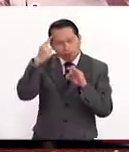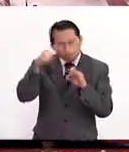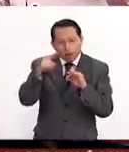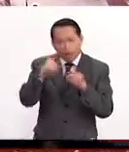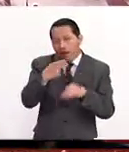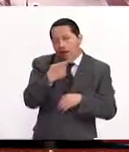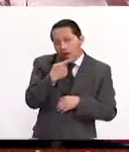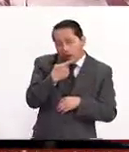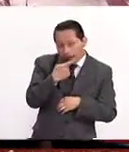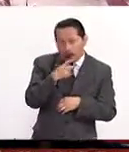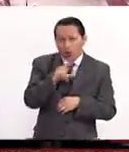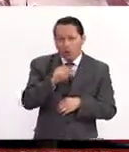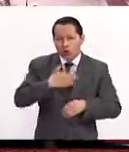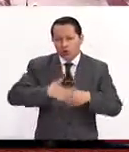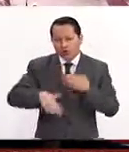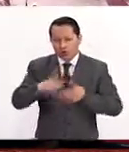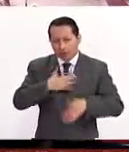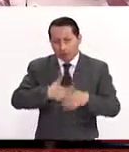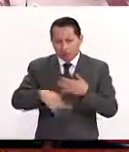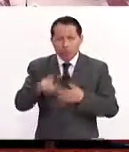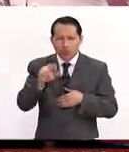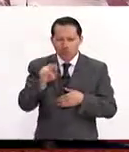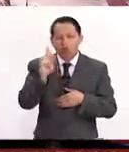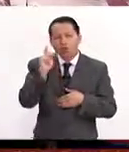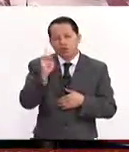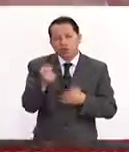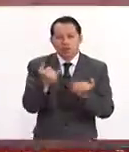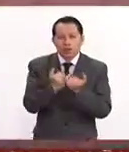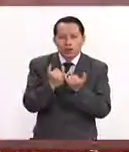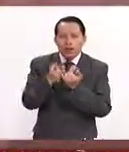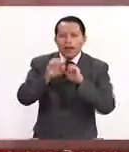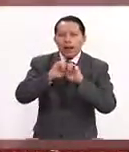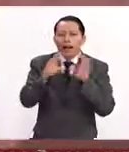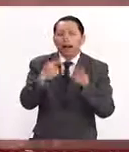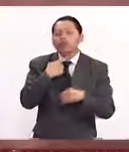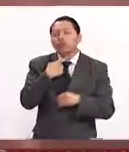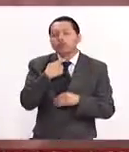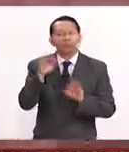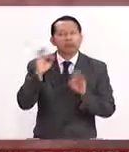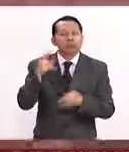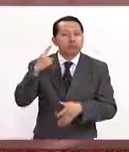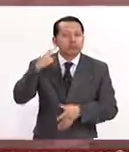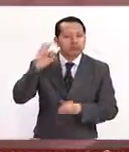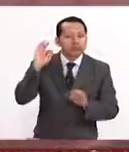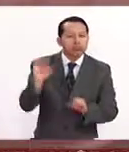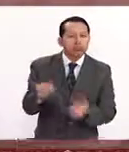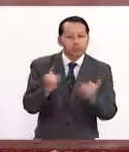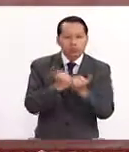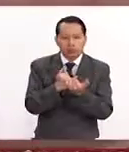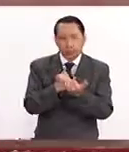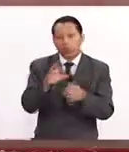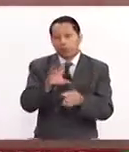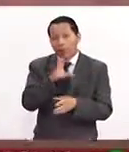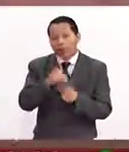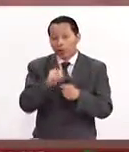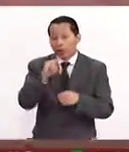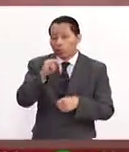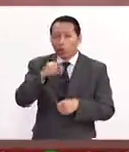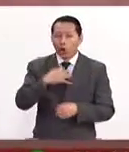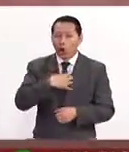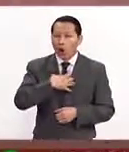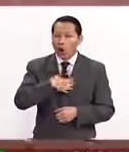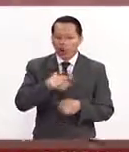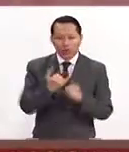hablar sin cansarnos, sin cambios en la claridad, en el timbre, que tengamos todos nuestros tonos los que necesitamos